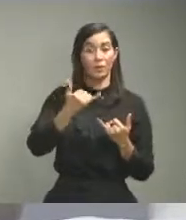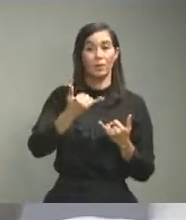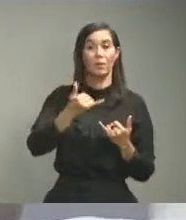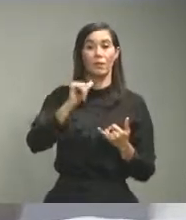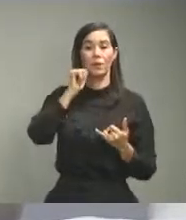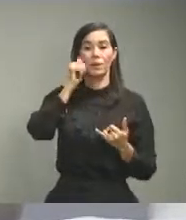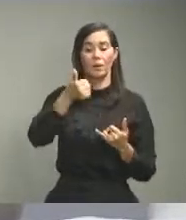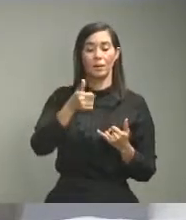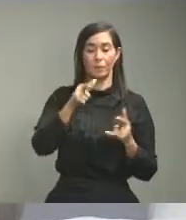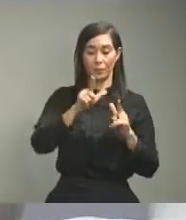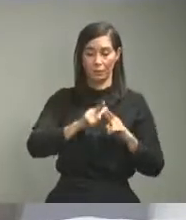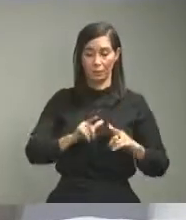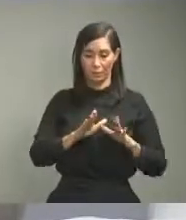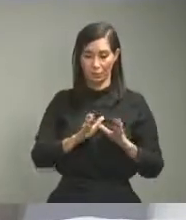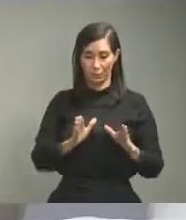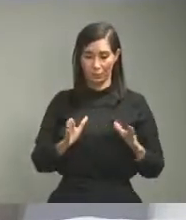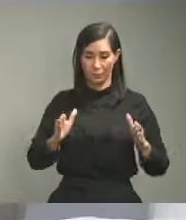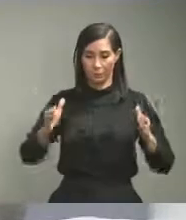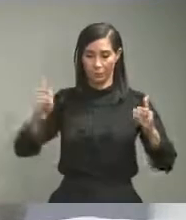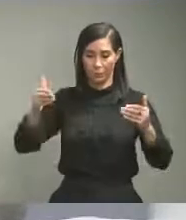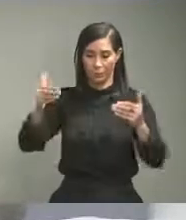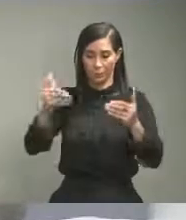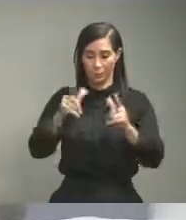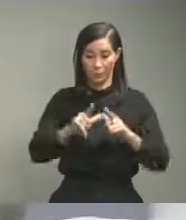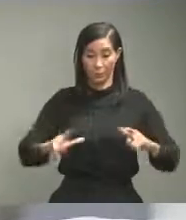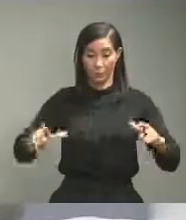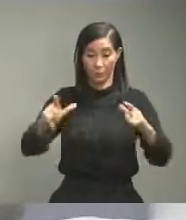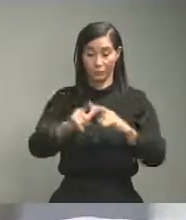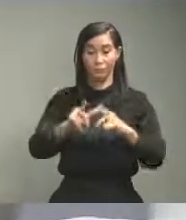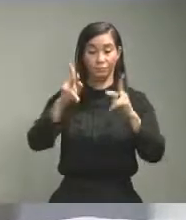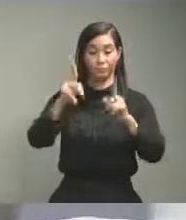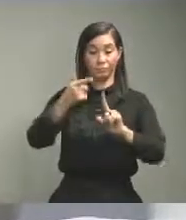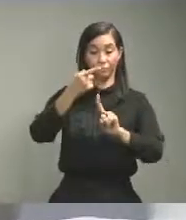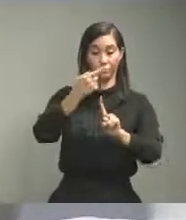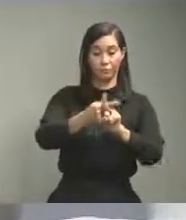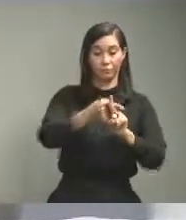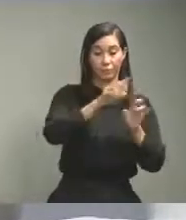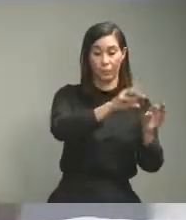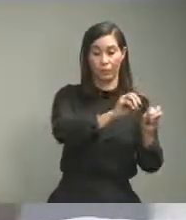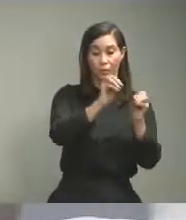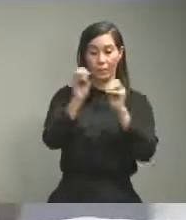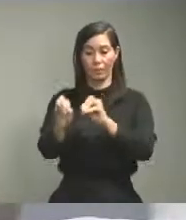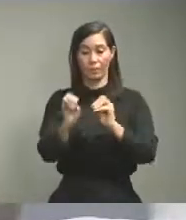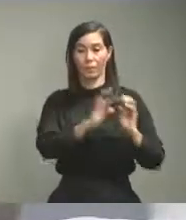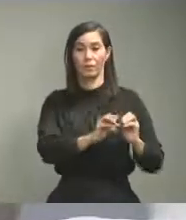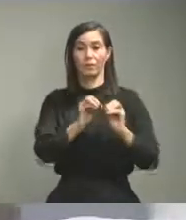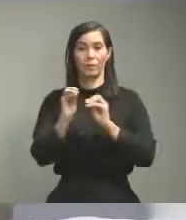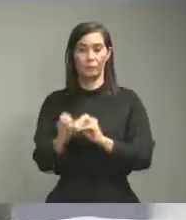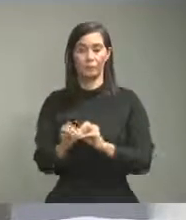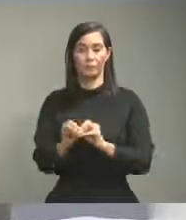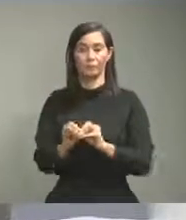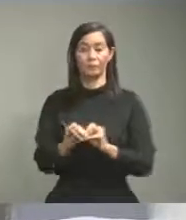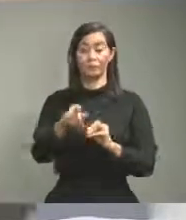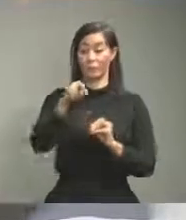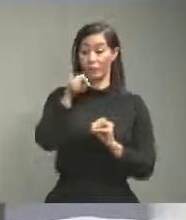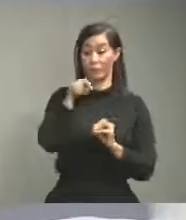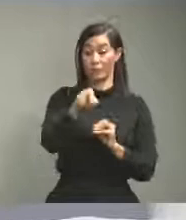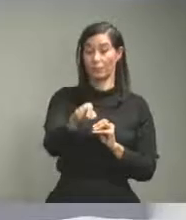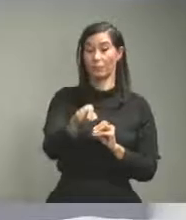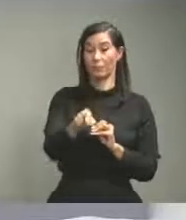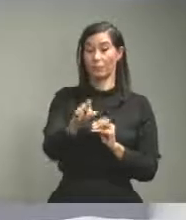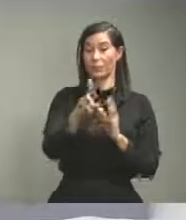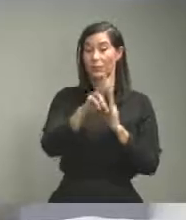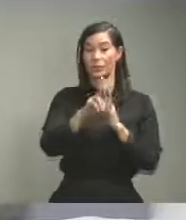habilitado el centro de aislamiento que se iba a poner ahí cerca de Arroyo Cano de manera que con esas medidas de